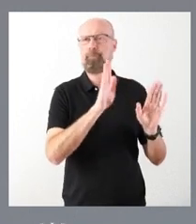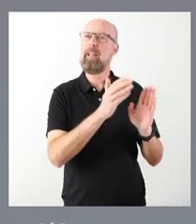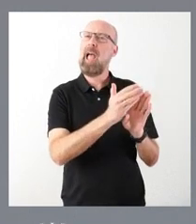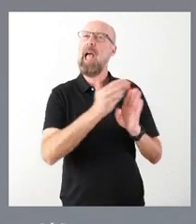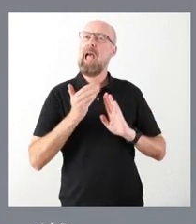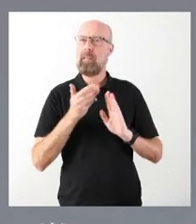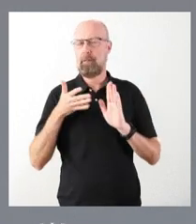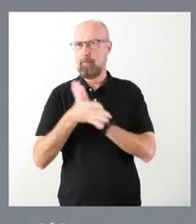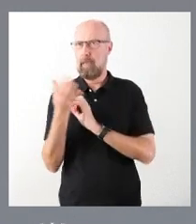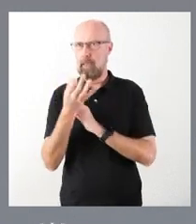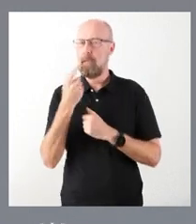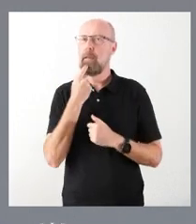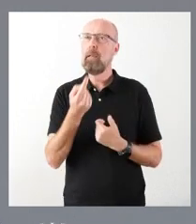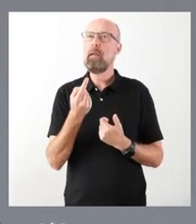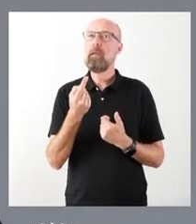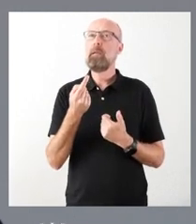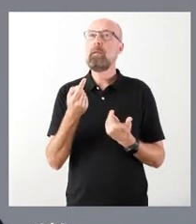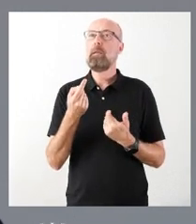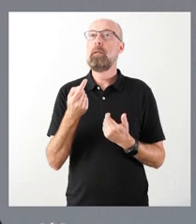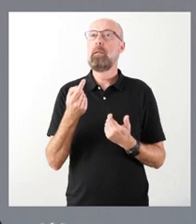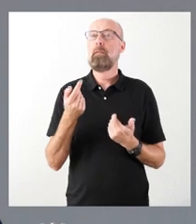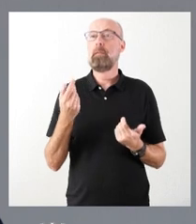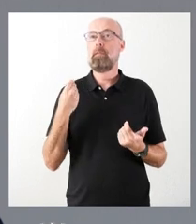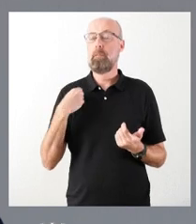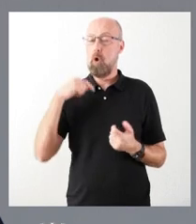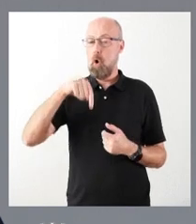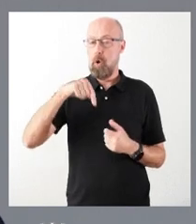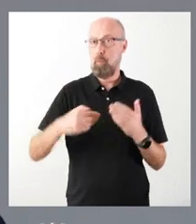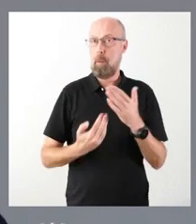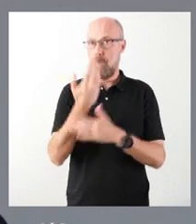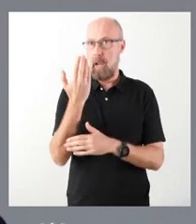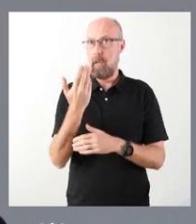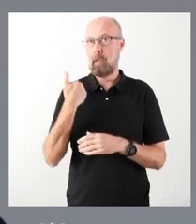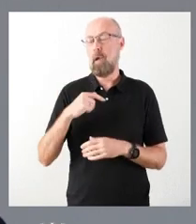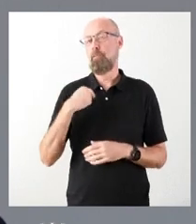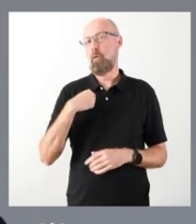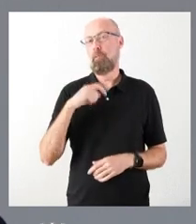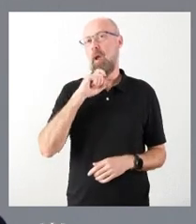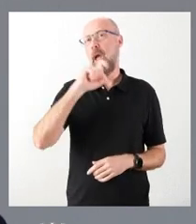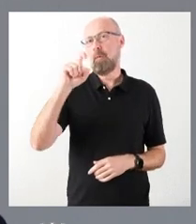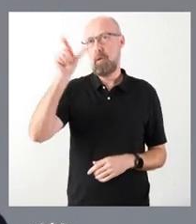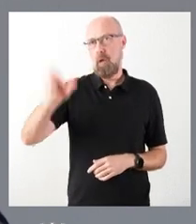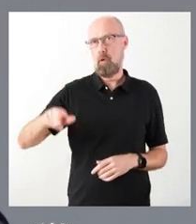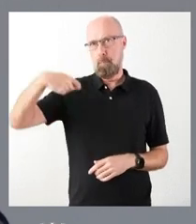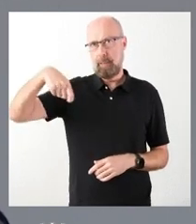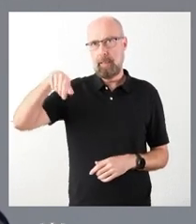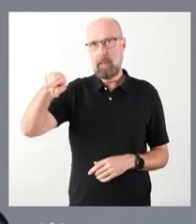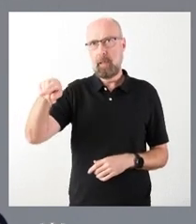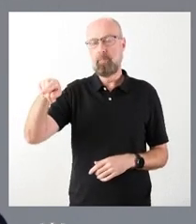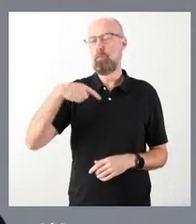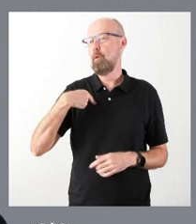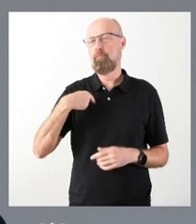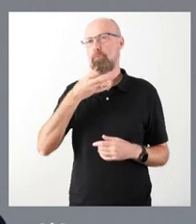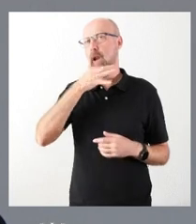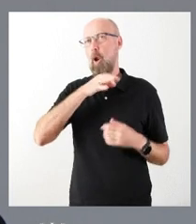significarles que en la mañana de hoy he comunicado a nuestro presidente, bueno, pues mi renuncia